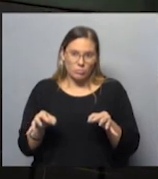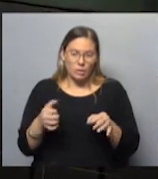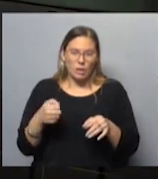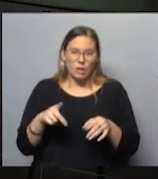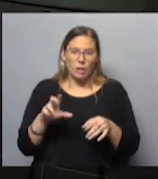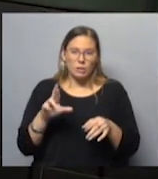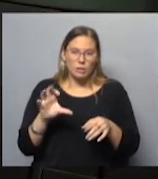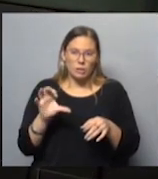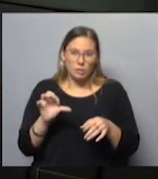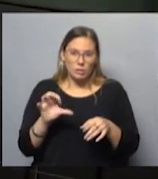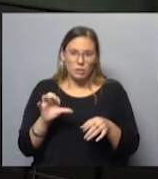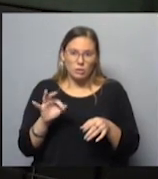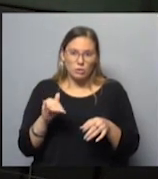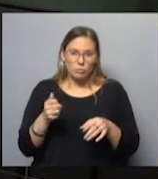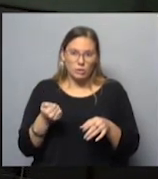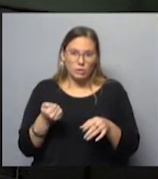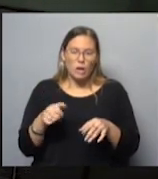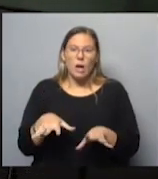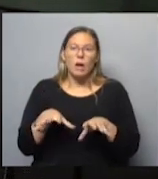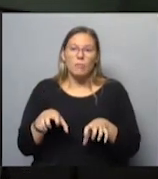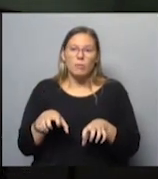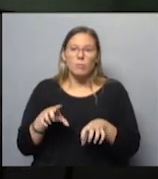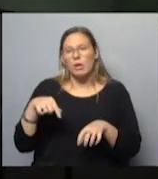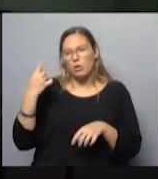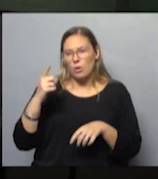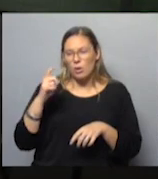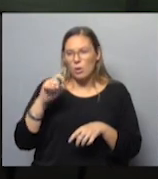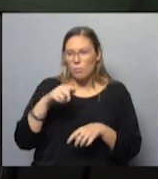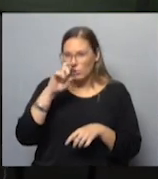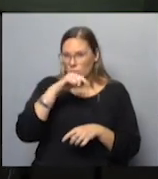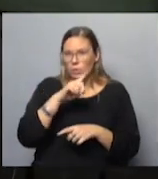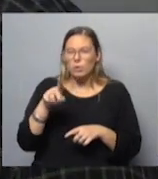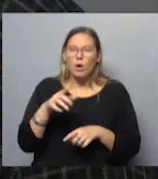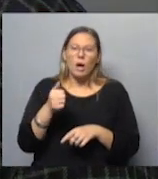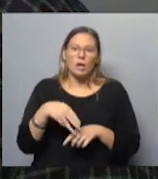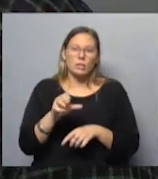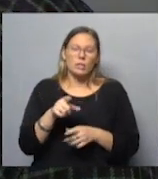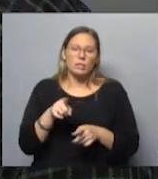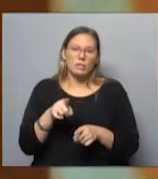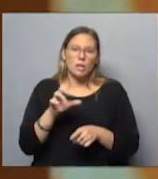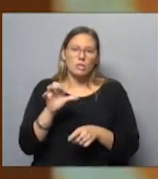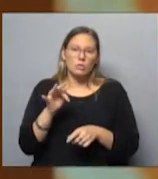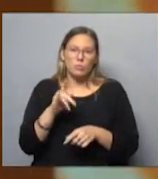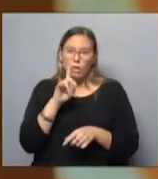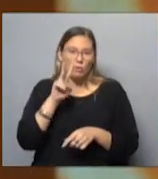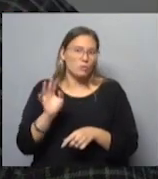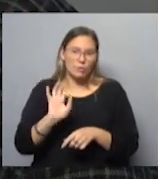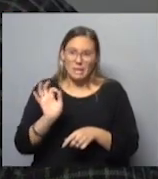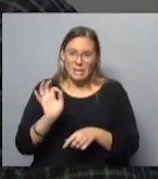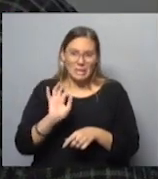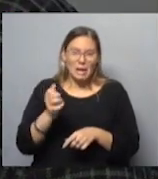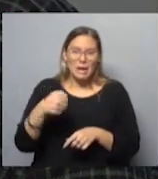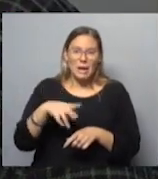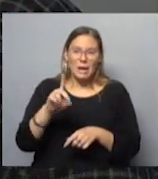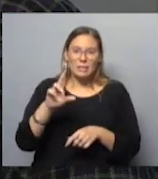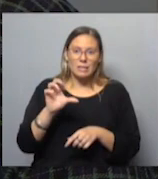Andrés. Andrés y Sofía. Sofía vive fuera de Montevideo, Andrés no podía por el trabajo, es más... Sofía nunca la vio todavía. Sofía no la vio, y